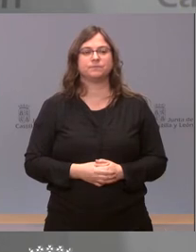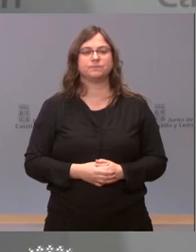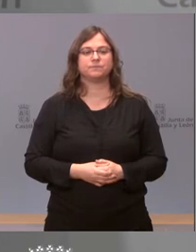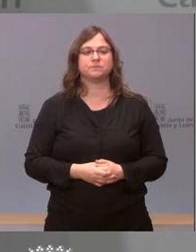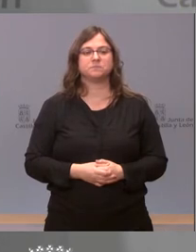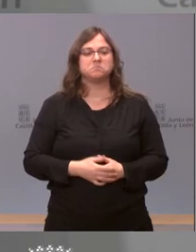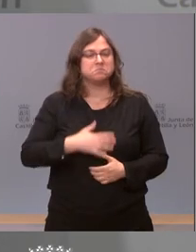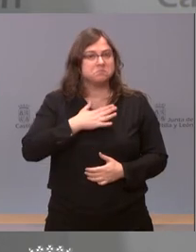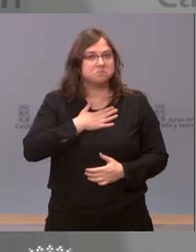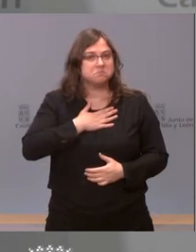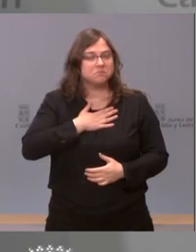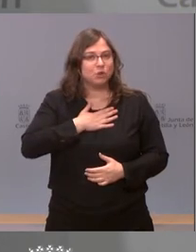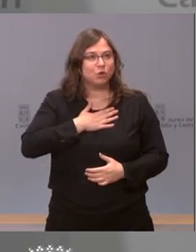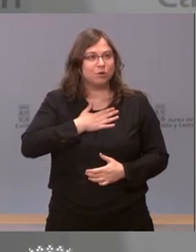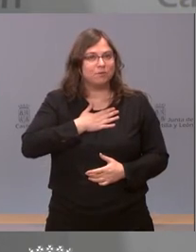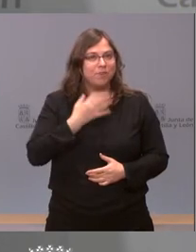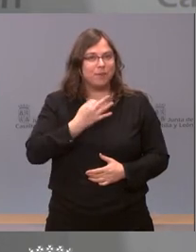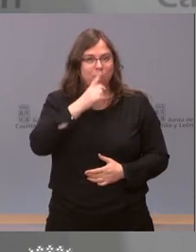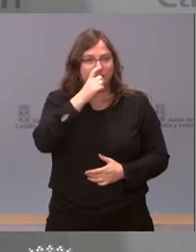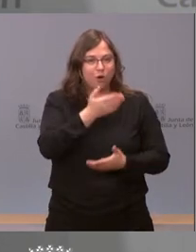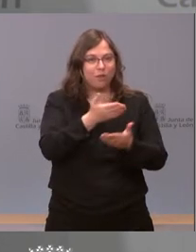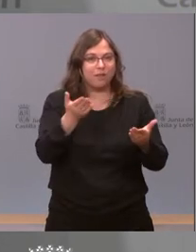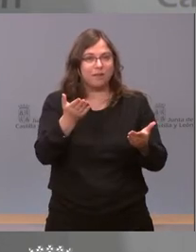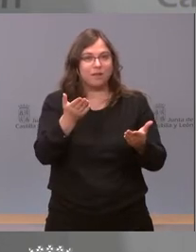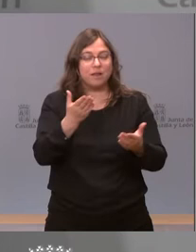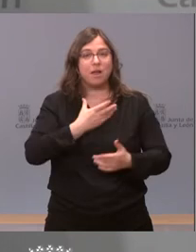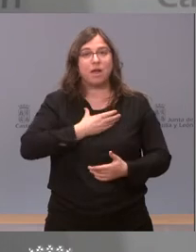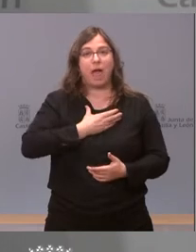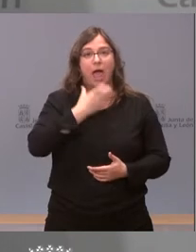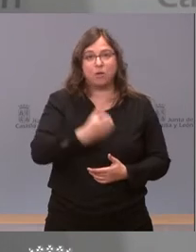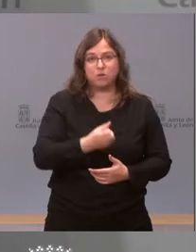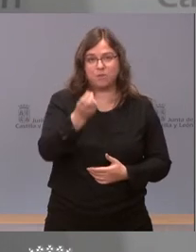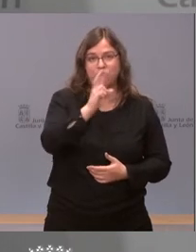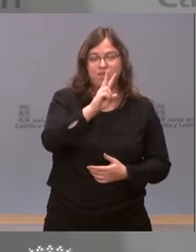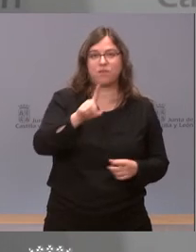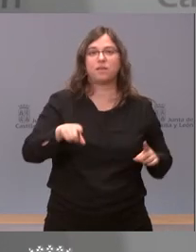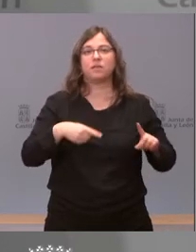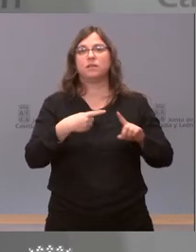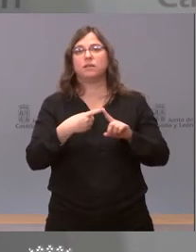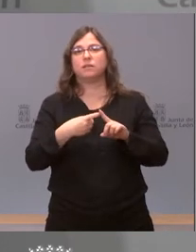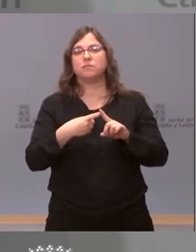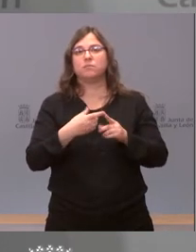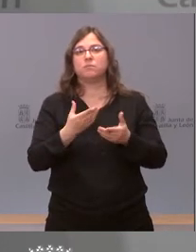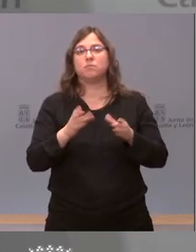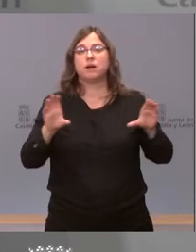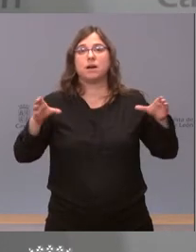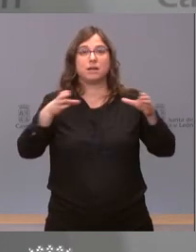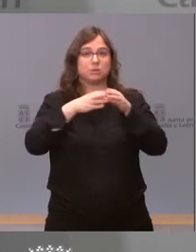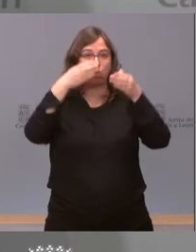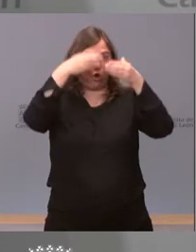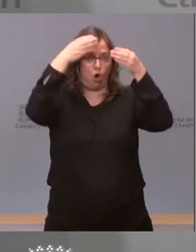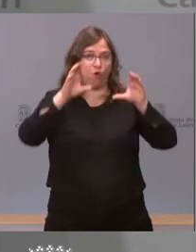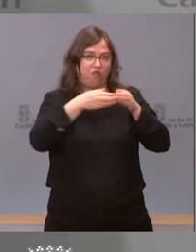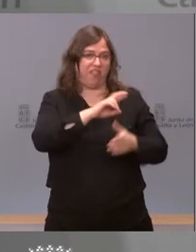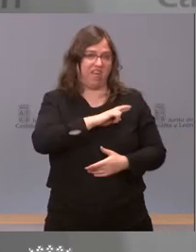yo lo único que tengo que recordarle al ayuntamiento de Valladolid y a Escobredías que estamos bajo el estado de alarma que está